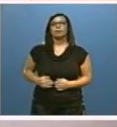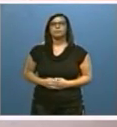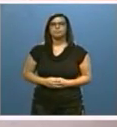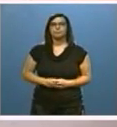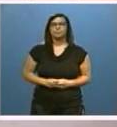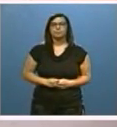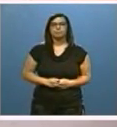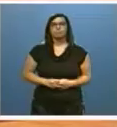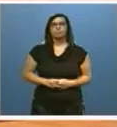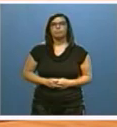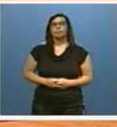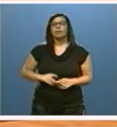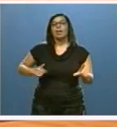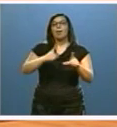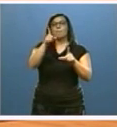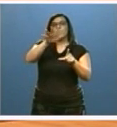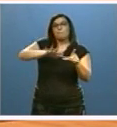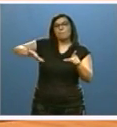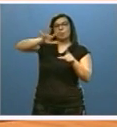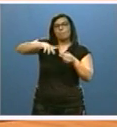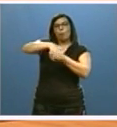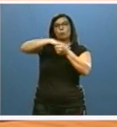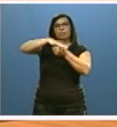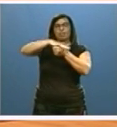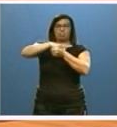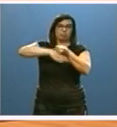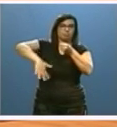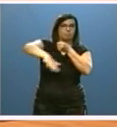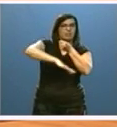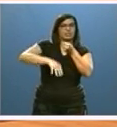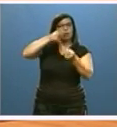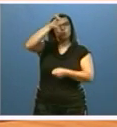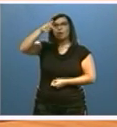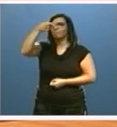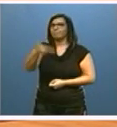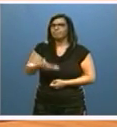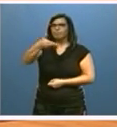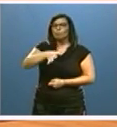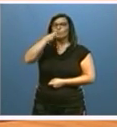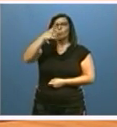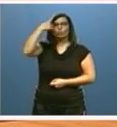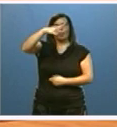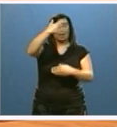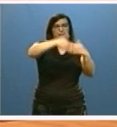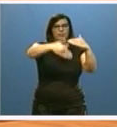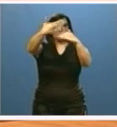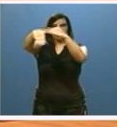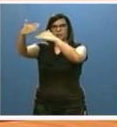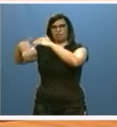El mapa de las unidades básicas rurales es fundamental porque nos permitirá delimitar las llamadas áreas